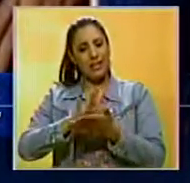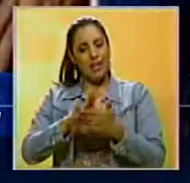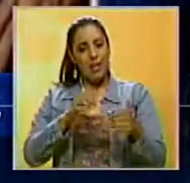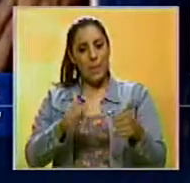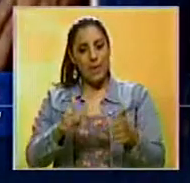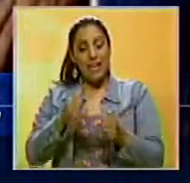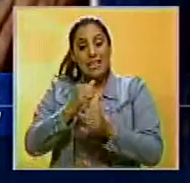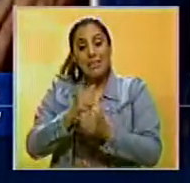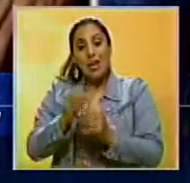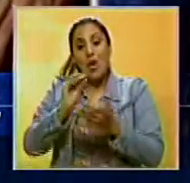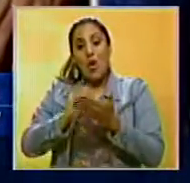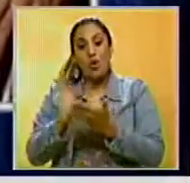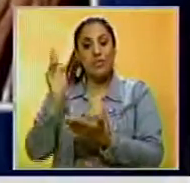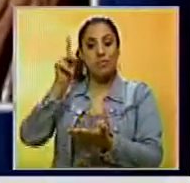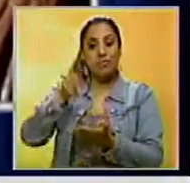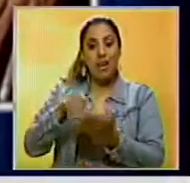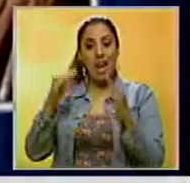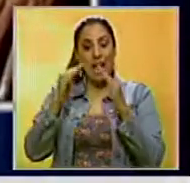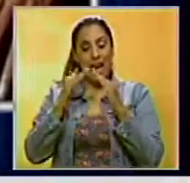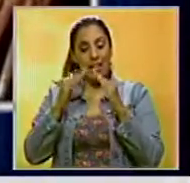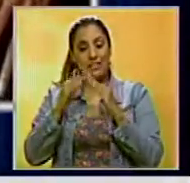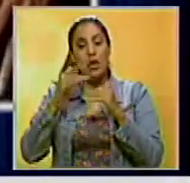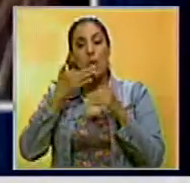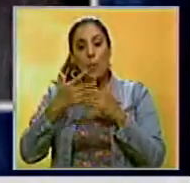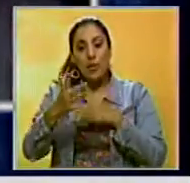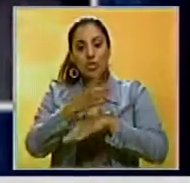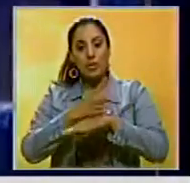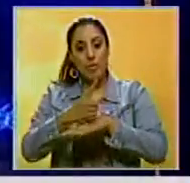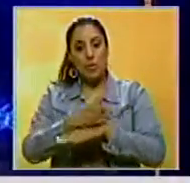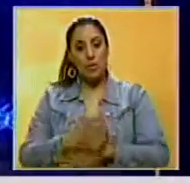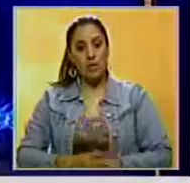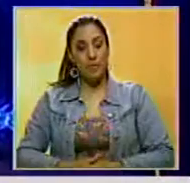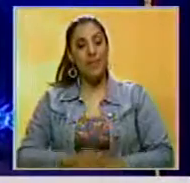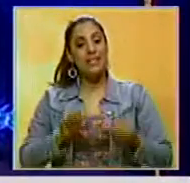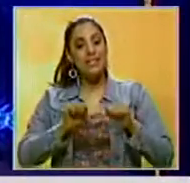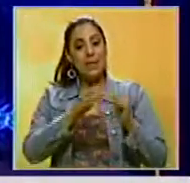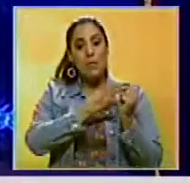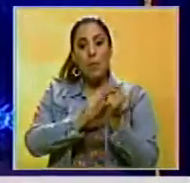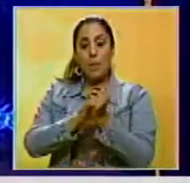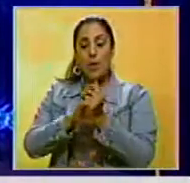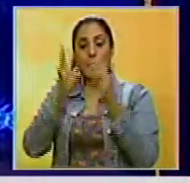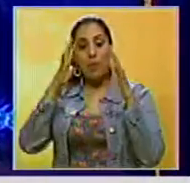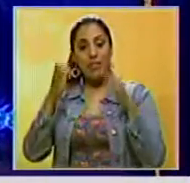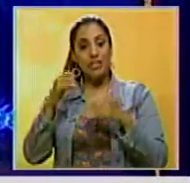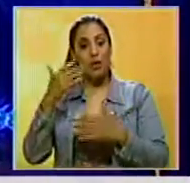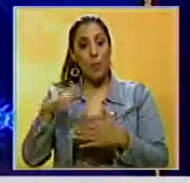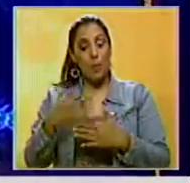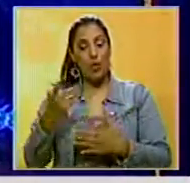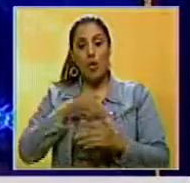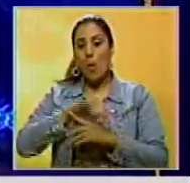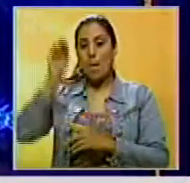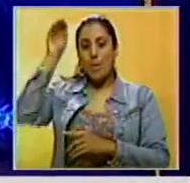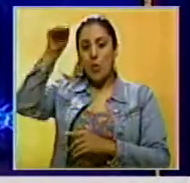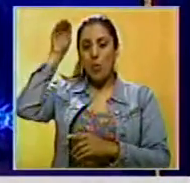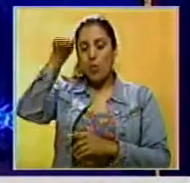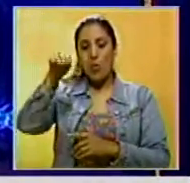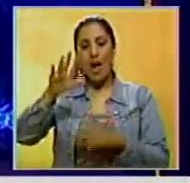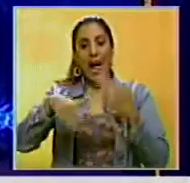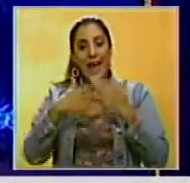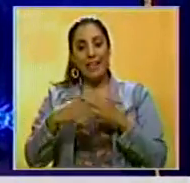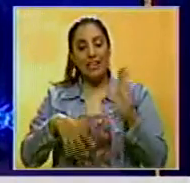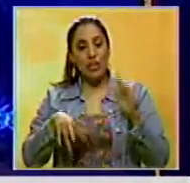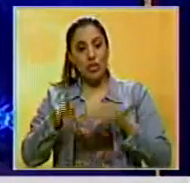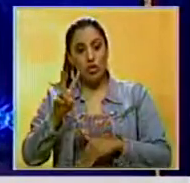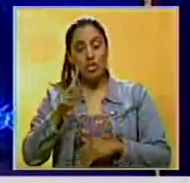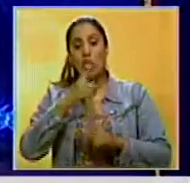y se espera que podría regresar a su casa en las próximas horas. Seguimos con Béisbol de Grandes Ligas porque Juvenil Suárez conectó dos honrones para llegar a 12 de la